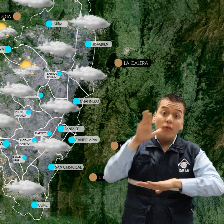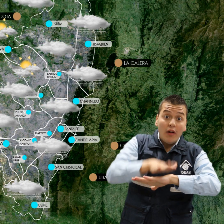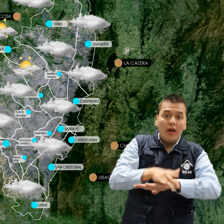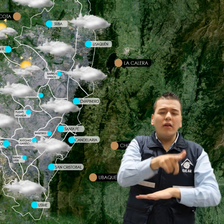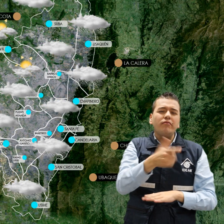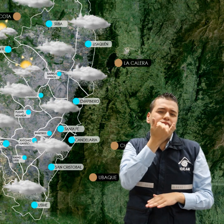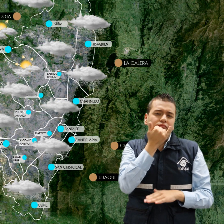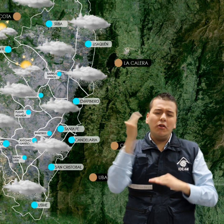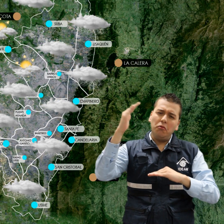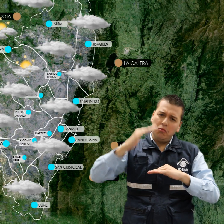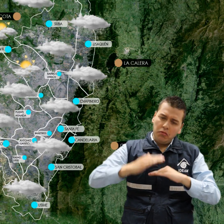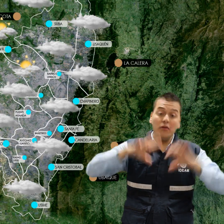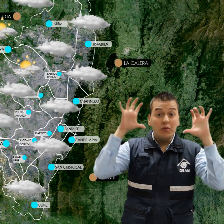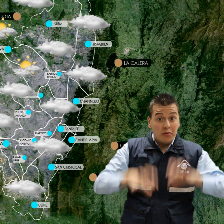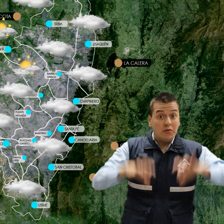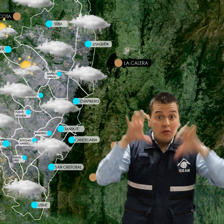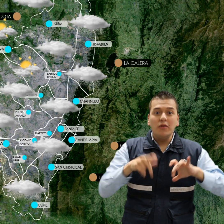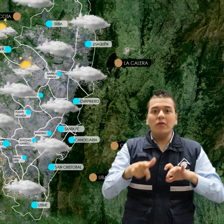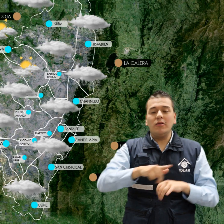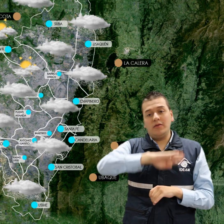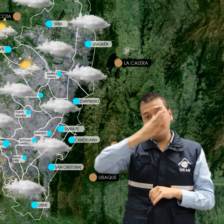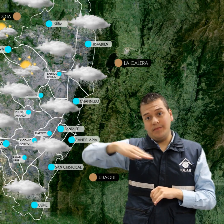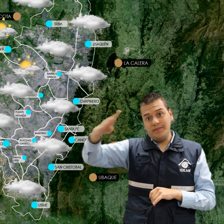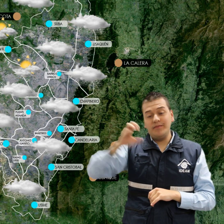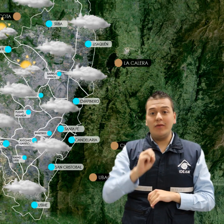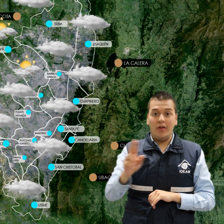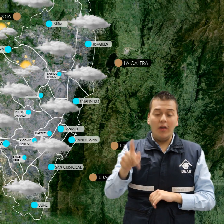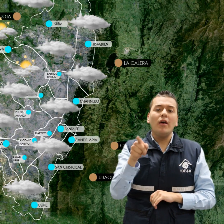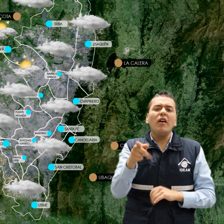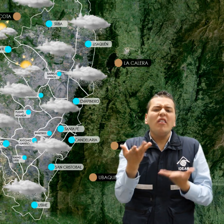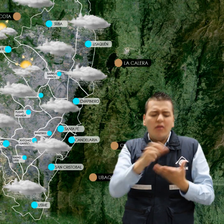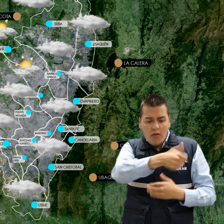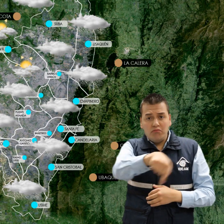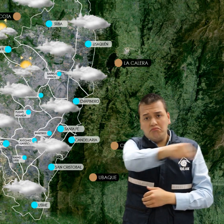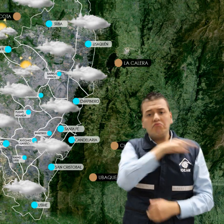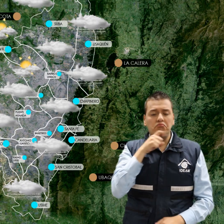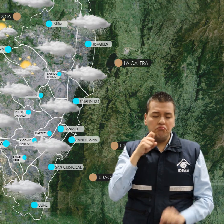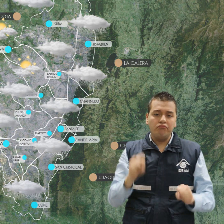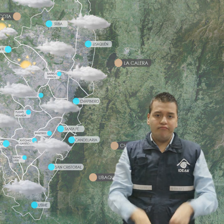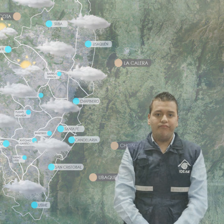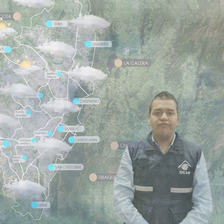una baja probabilidad de lluvias, especialmente sobre los cerros orientales. En el resto de la ciudad predominará el tiempo seco.